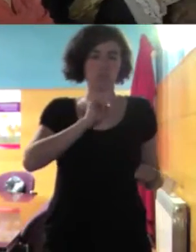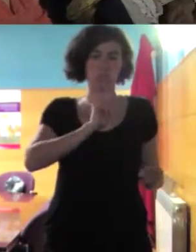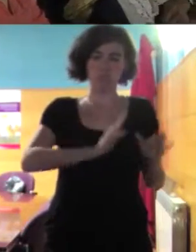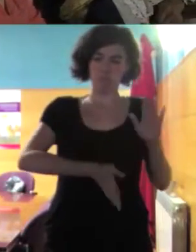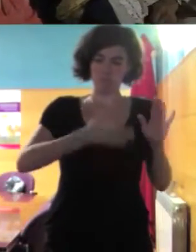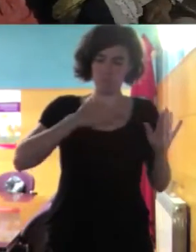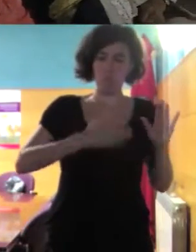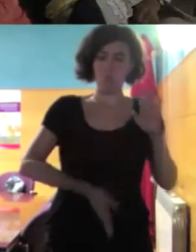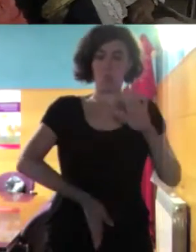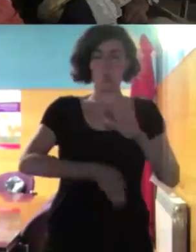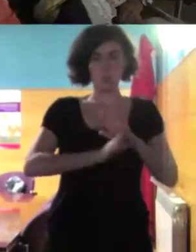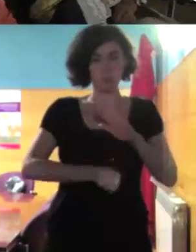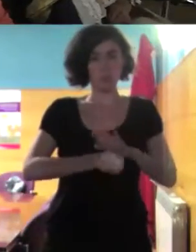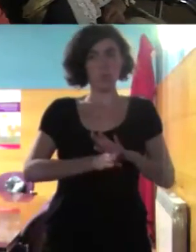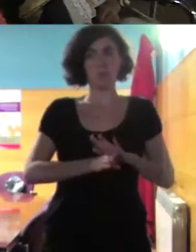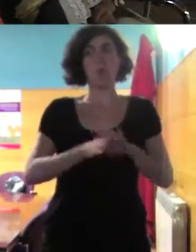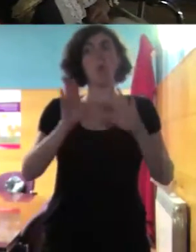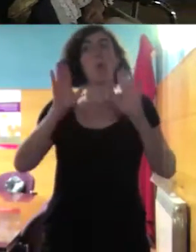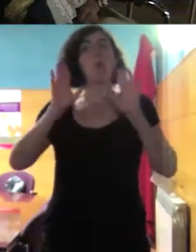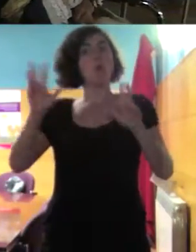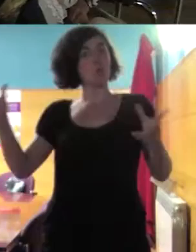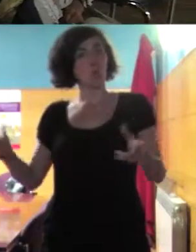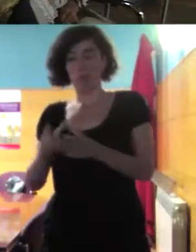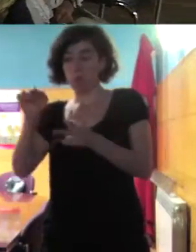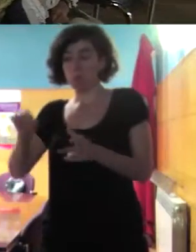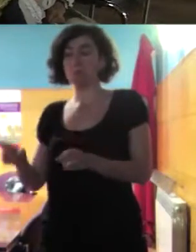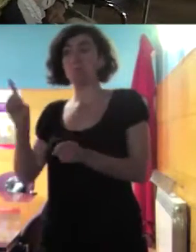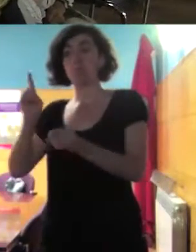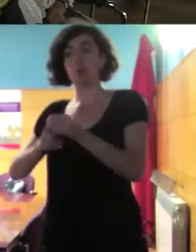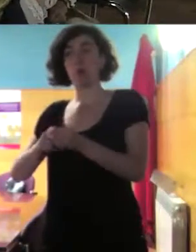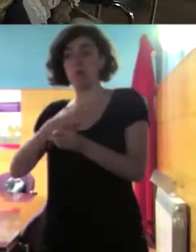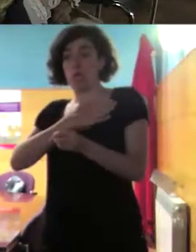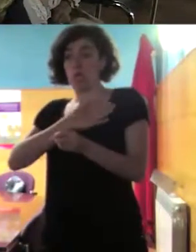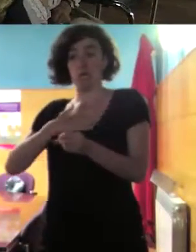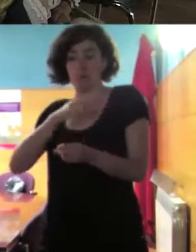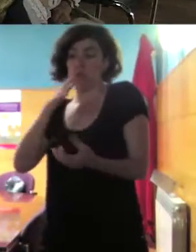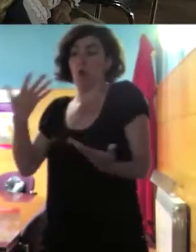a la vez pues quiero también participar en esta sociedad en la que estoy en este momento